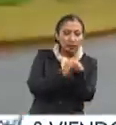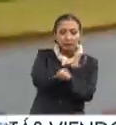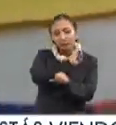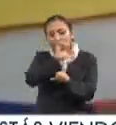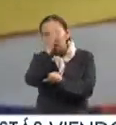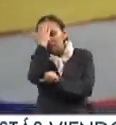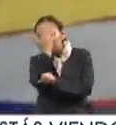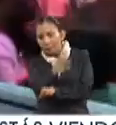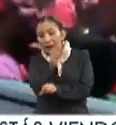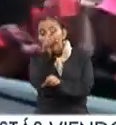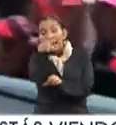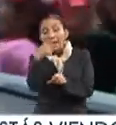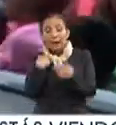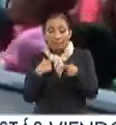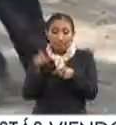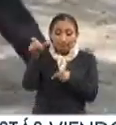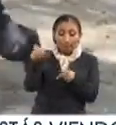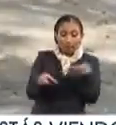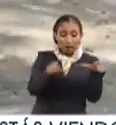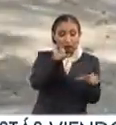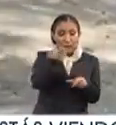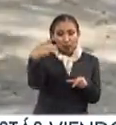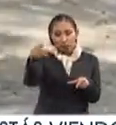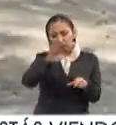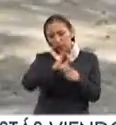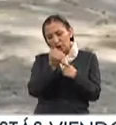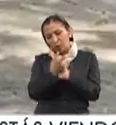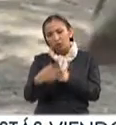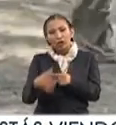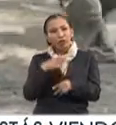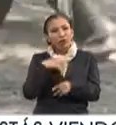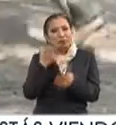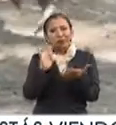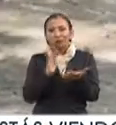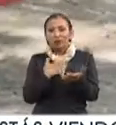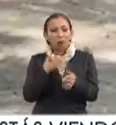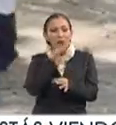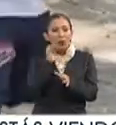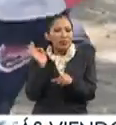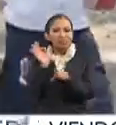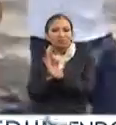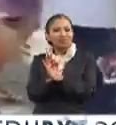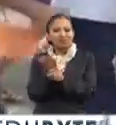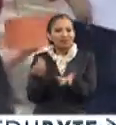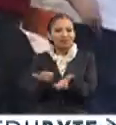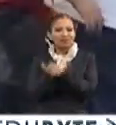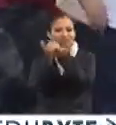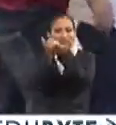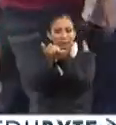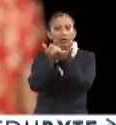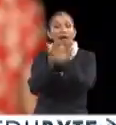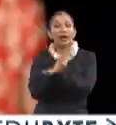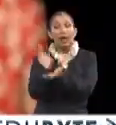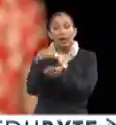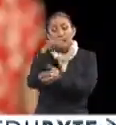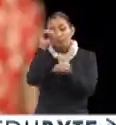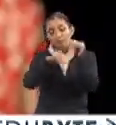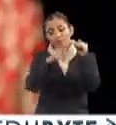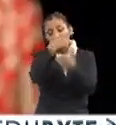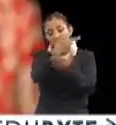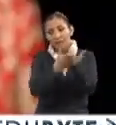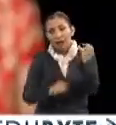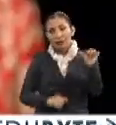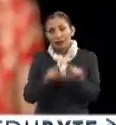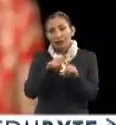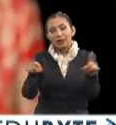especialistas en personas que por su condición se encuentran en situación de vulnerabilidad social. La programación se va a